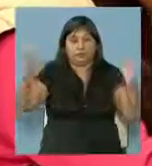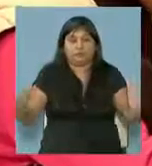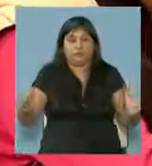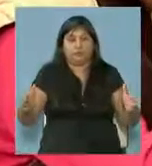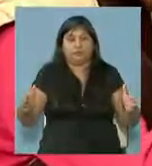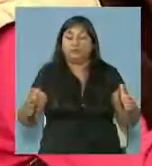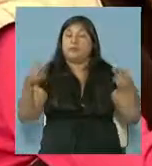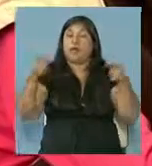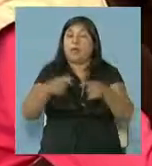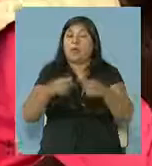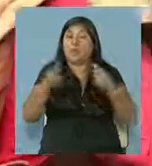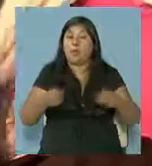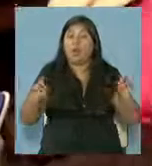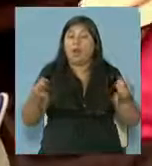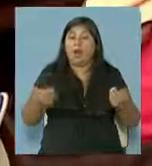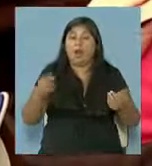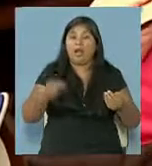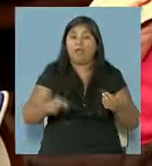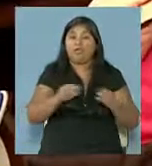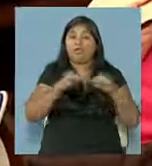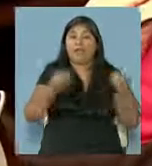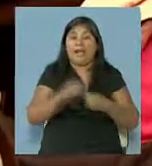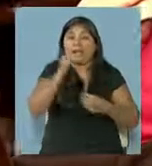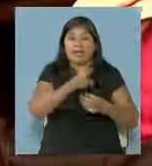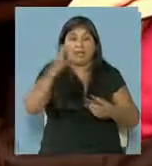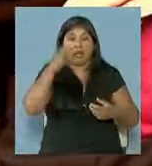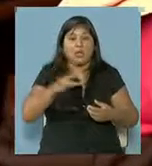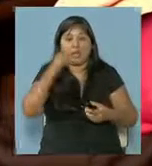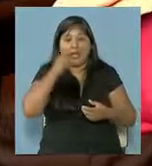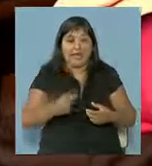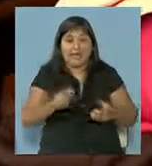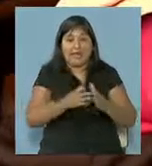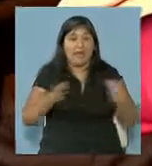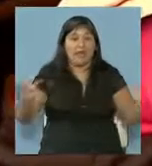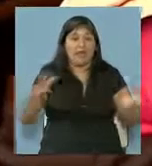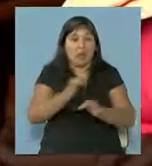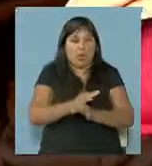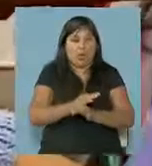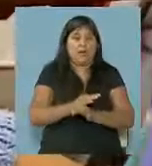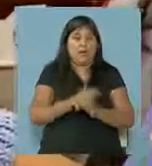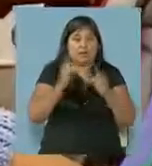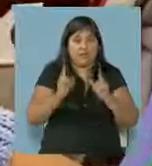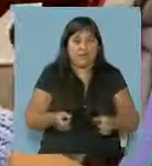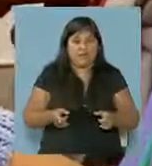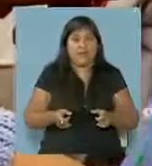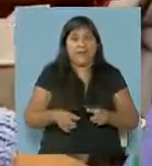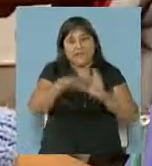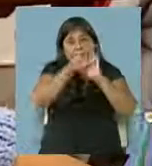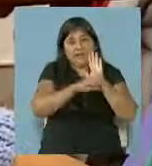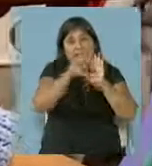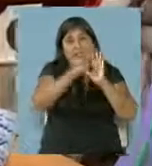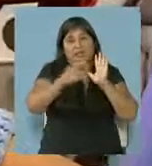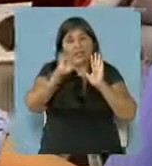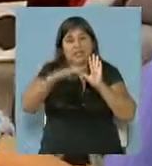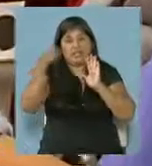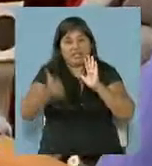El objetivo es alcanzar los 190 días de clases. También el calendario estable 206 días laborales para